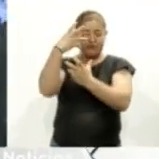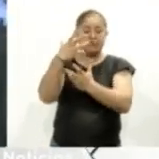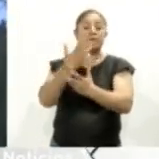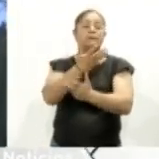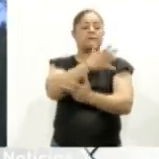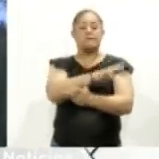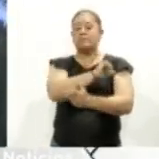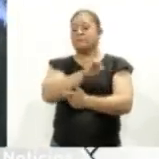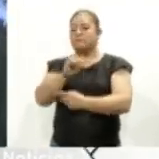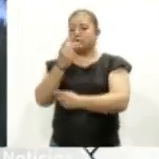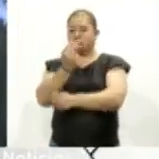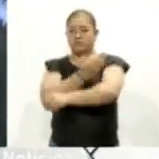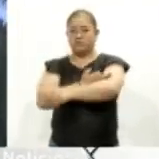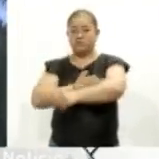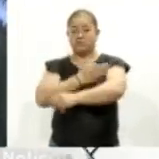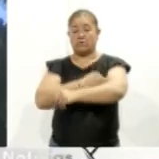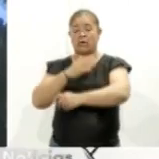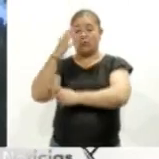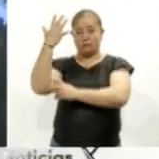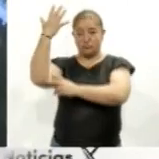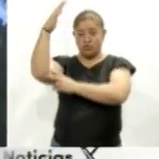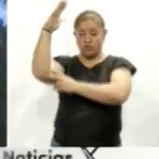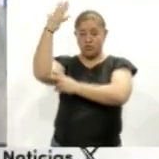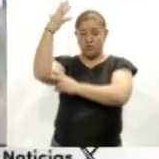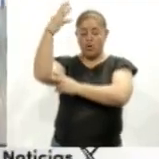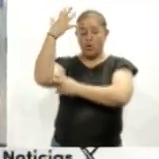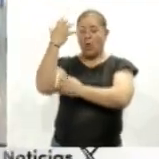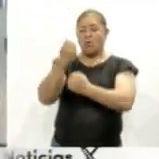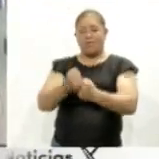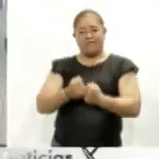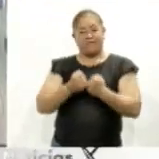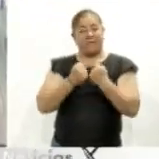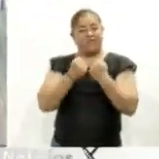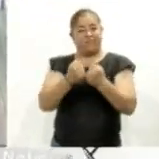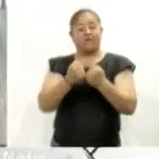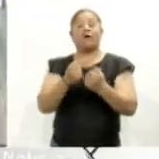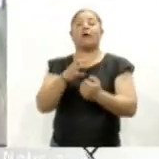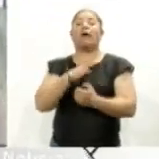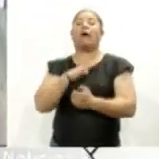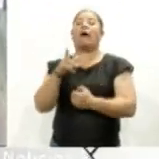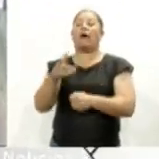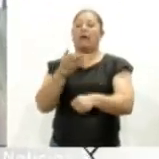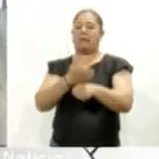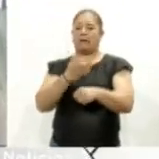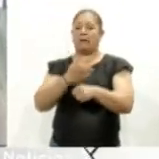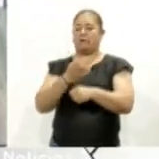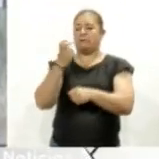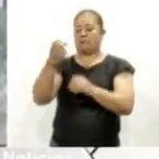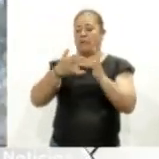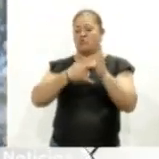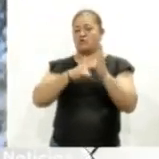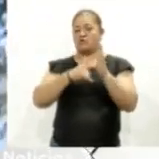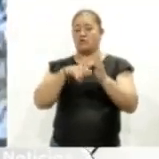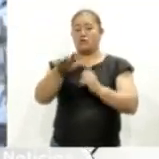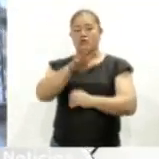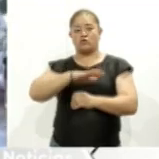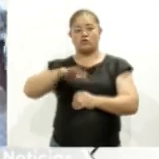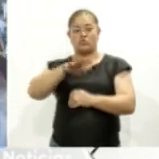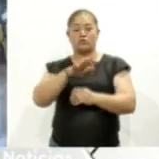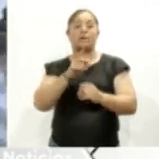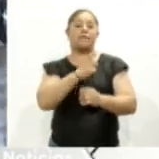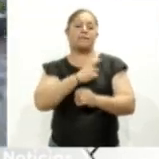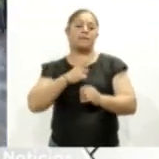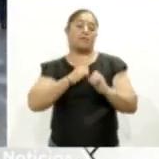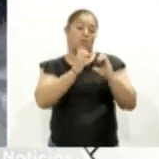horas, debido a que el sol se encuentra en su máximo elevación. Durante estas horas, los especialistas recomiendan resguardarse, además de